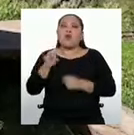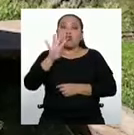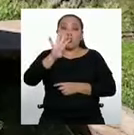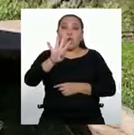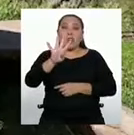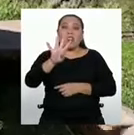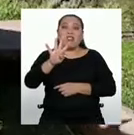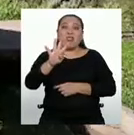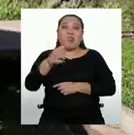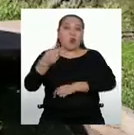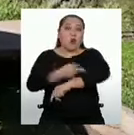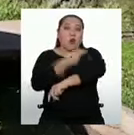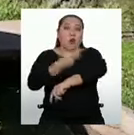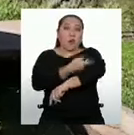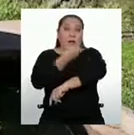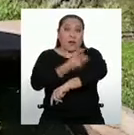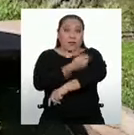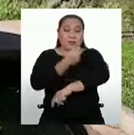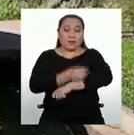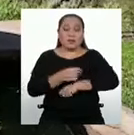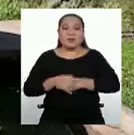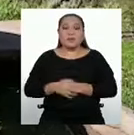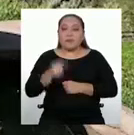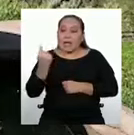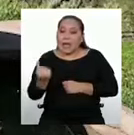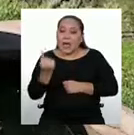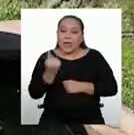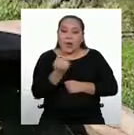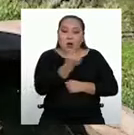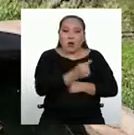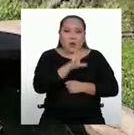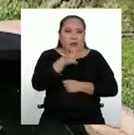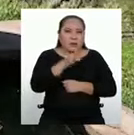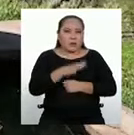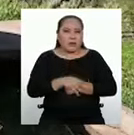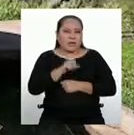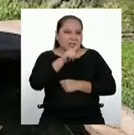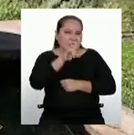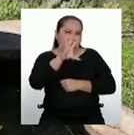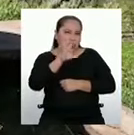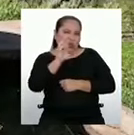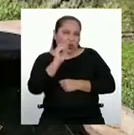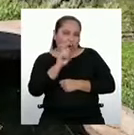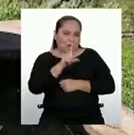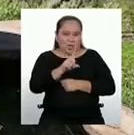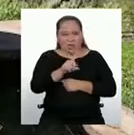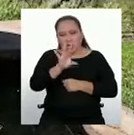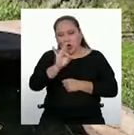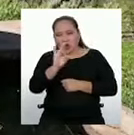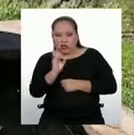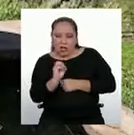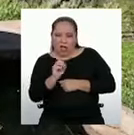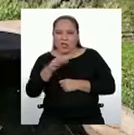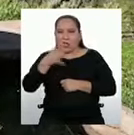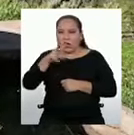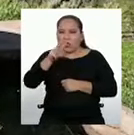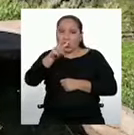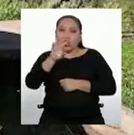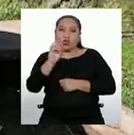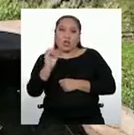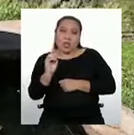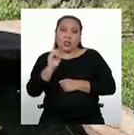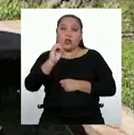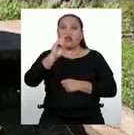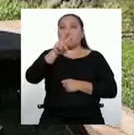corderos y cada cordero costaba 150, 180, 200,